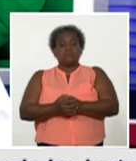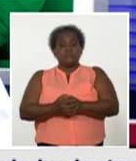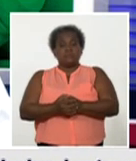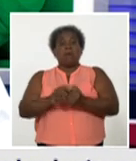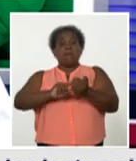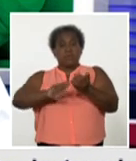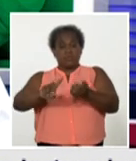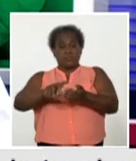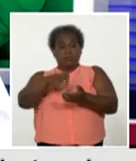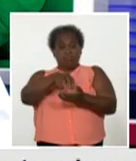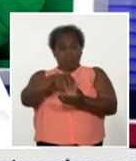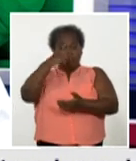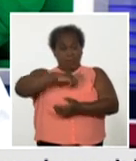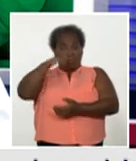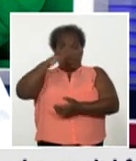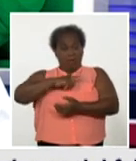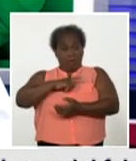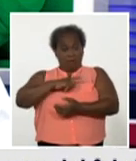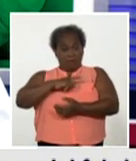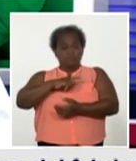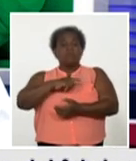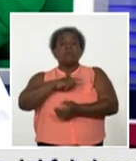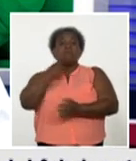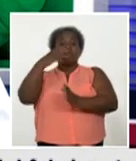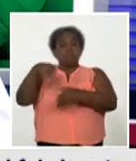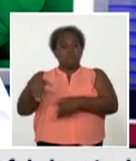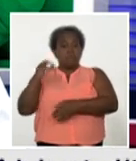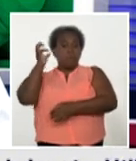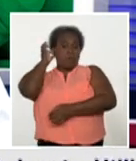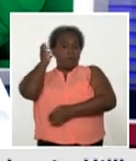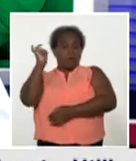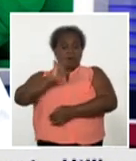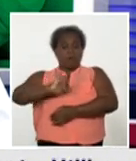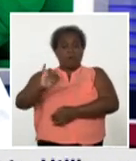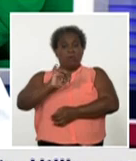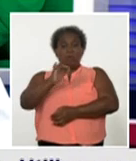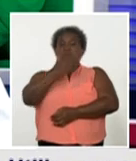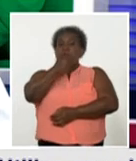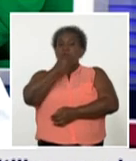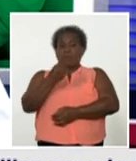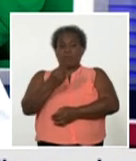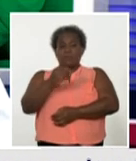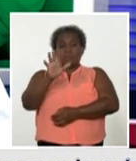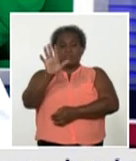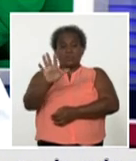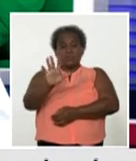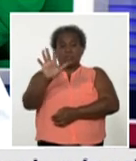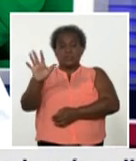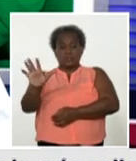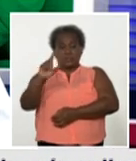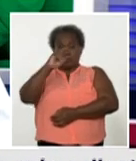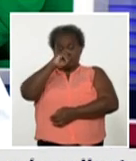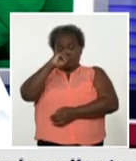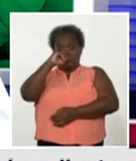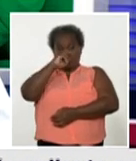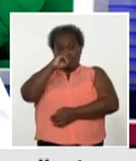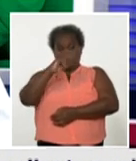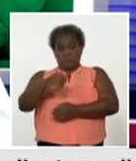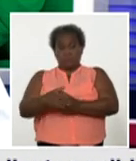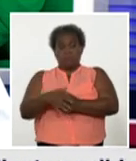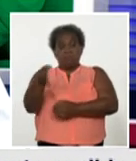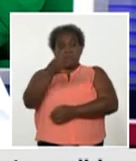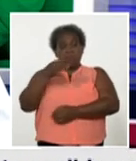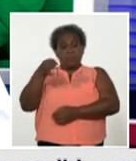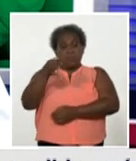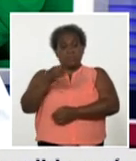Ciego de Ávila, fallece una paciente también relativamente joven, 55 años de edad, del municipio